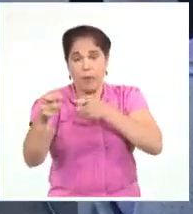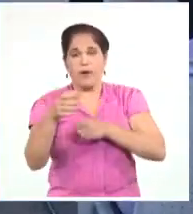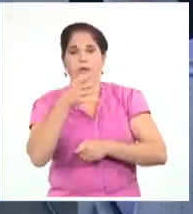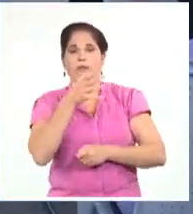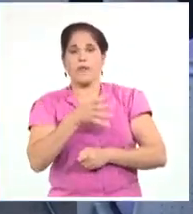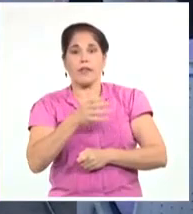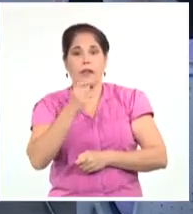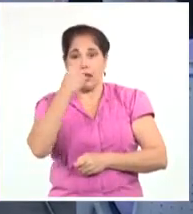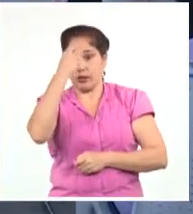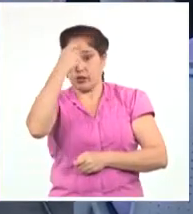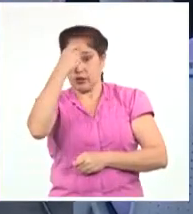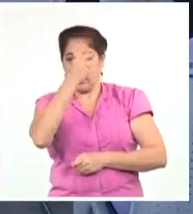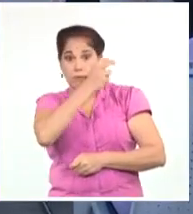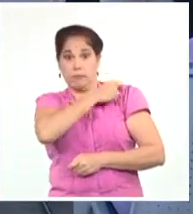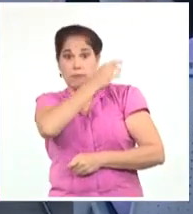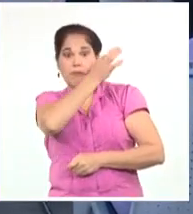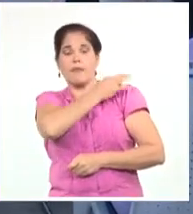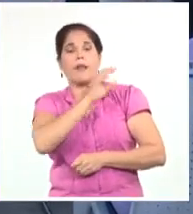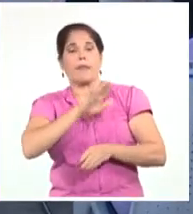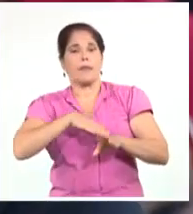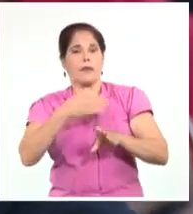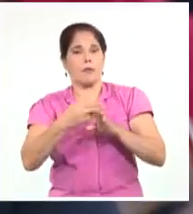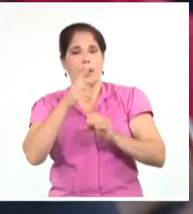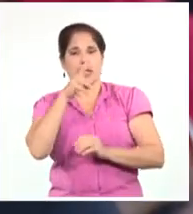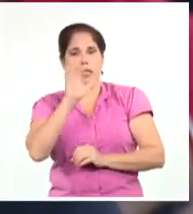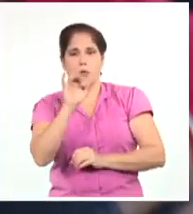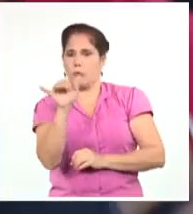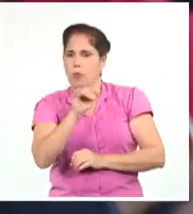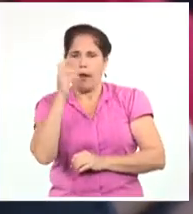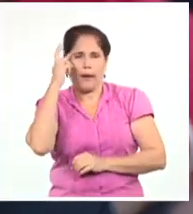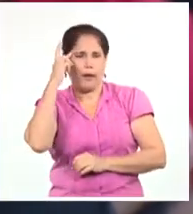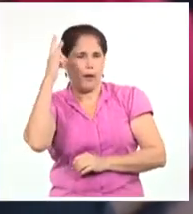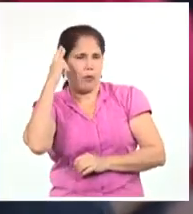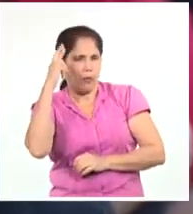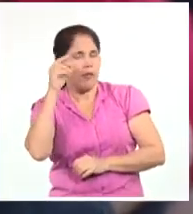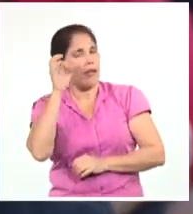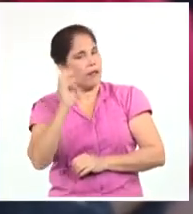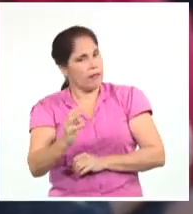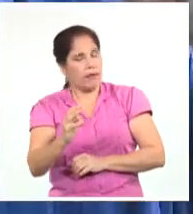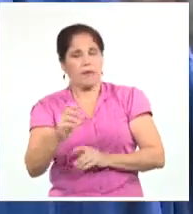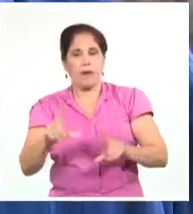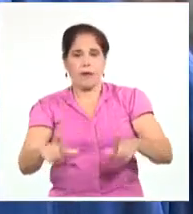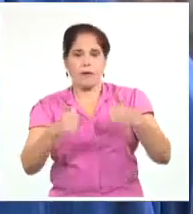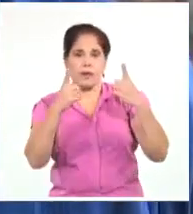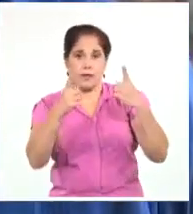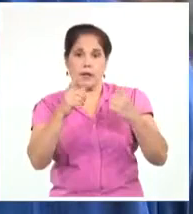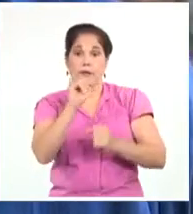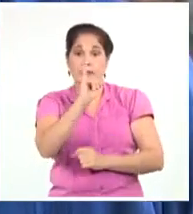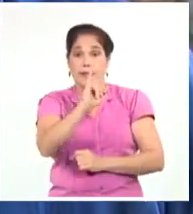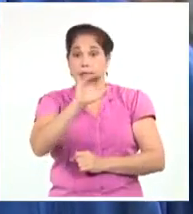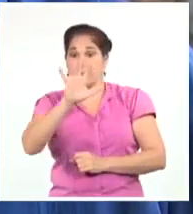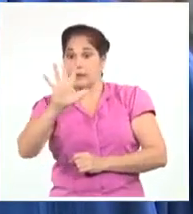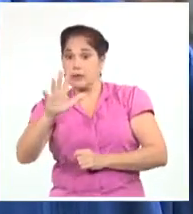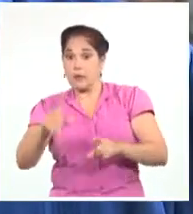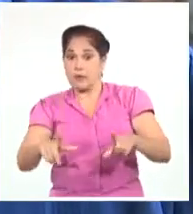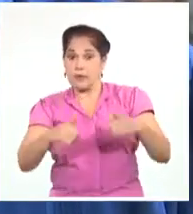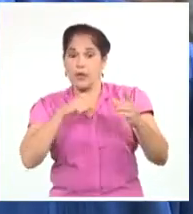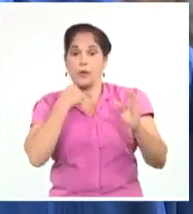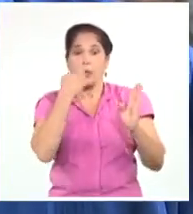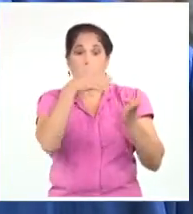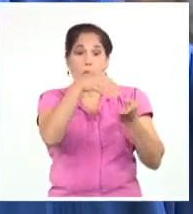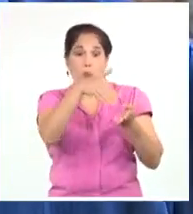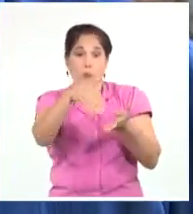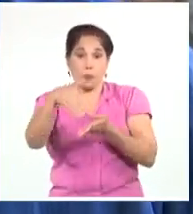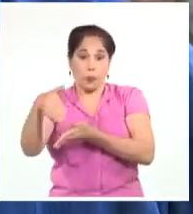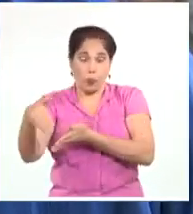que es un deber para los artemiseños recordar todos los años, pero de manera especial, este aniversario cerrado, el 65 aniversario de la